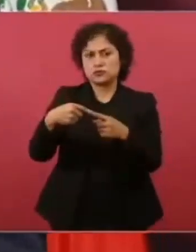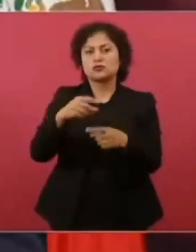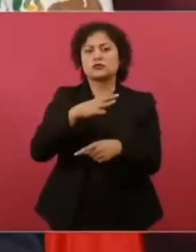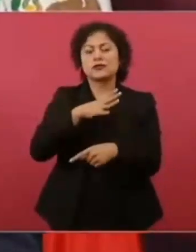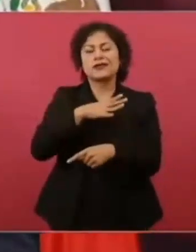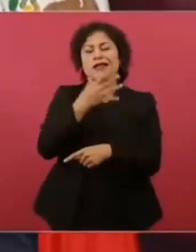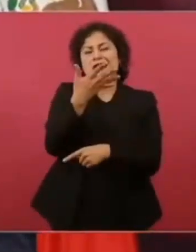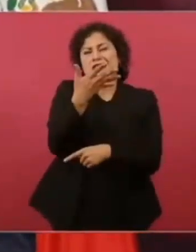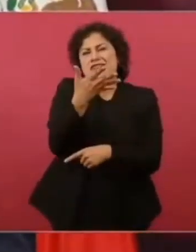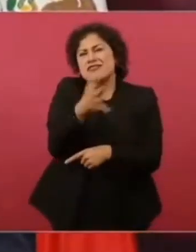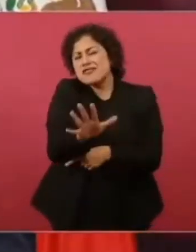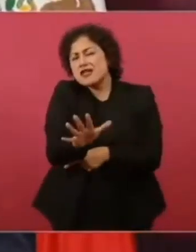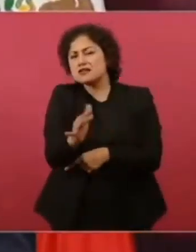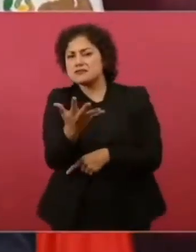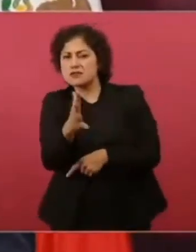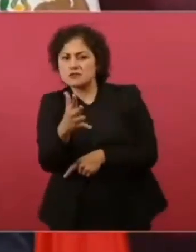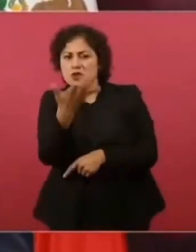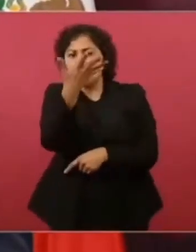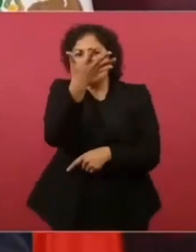procesos